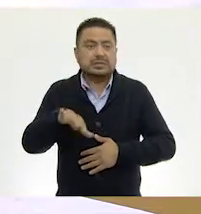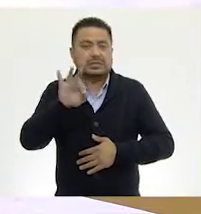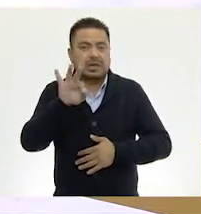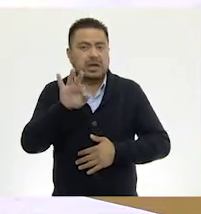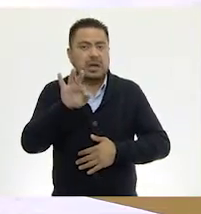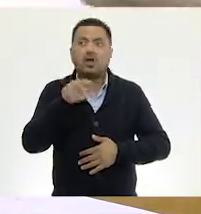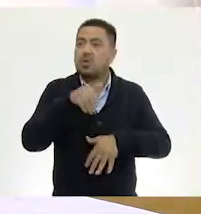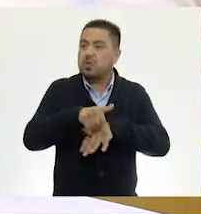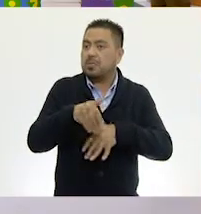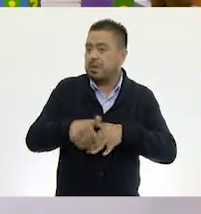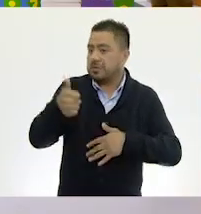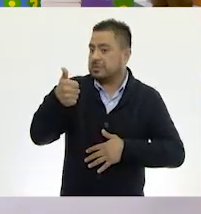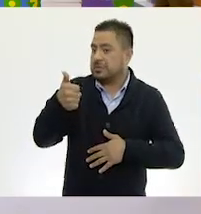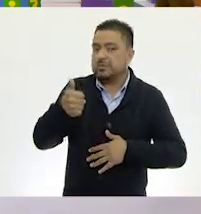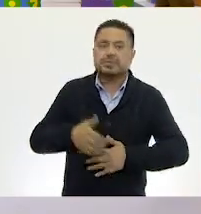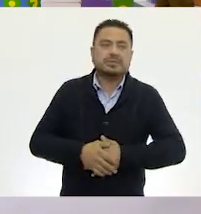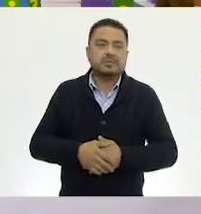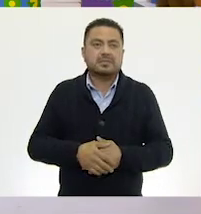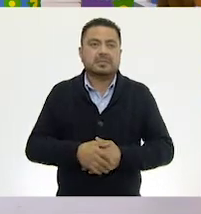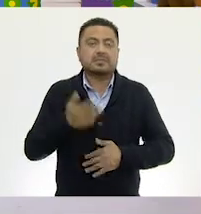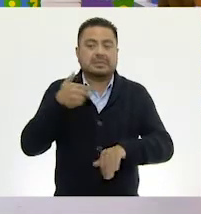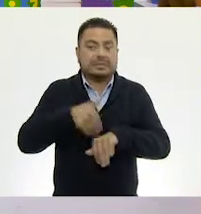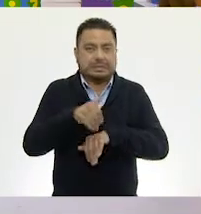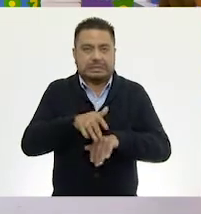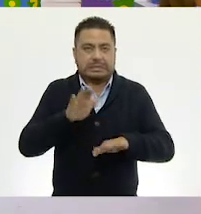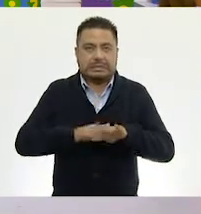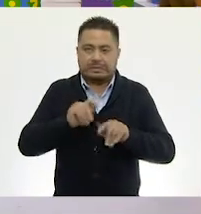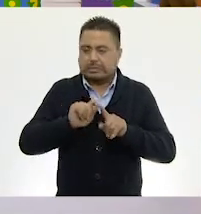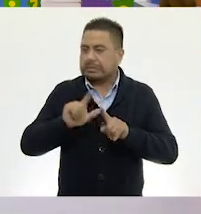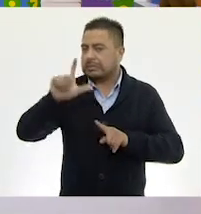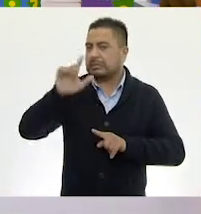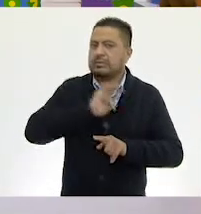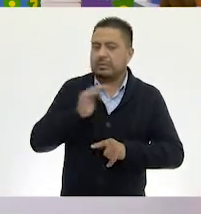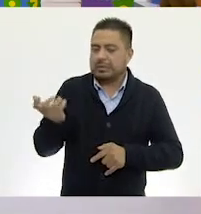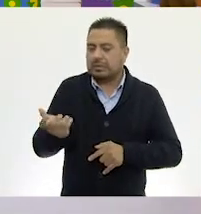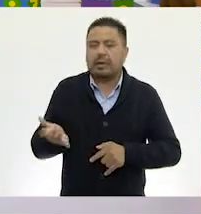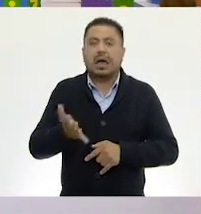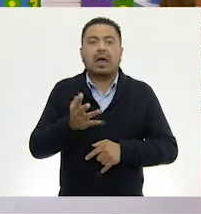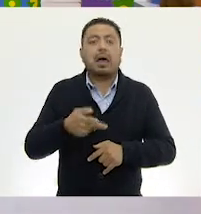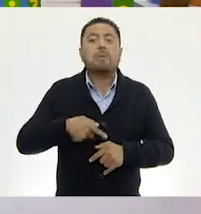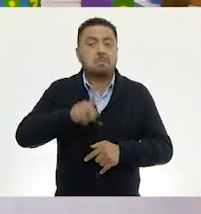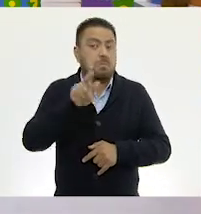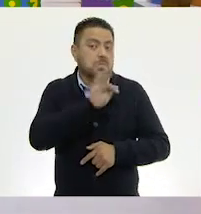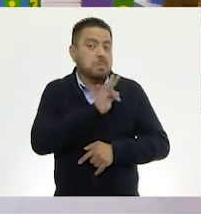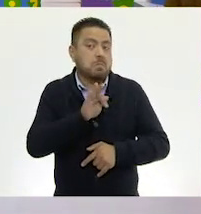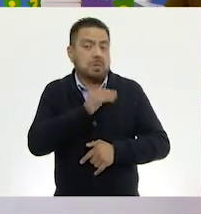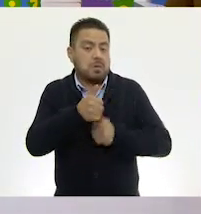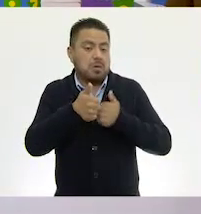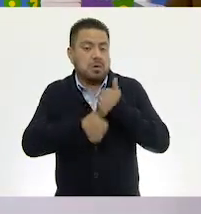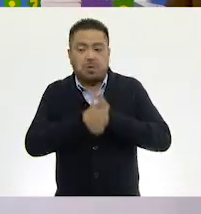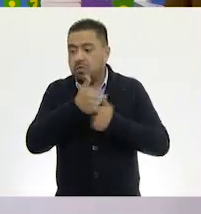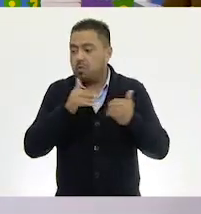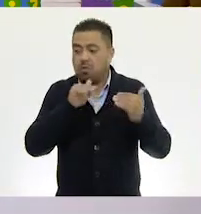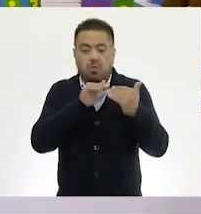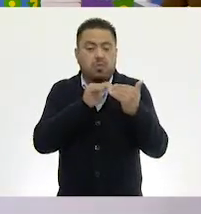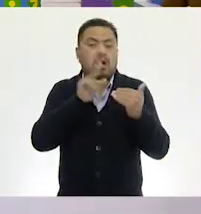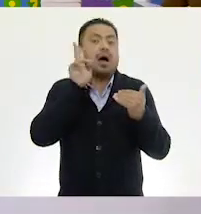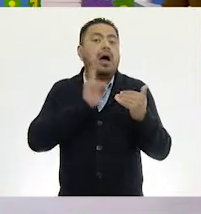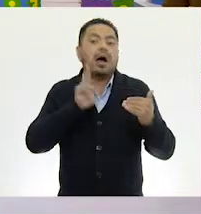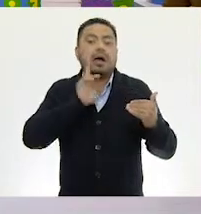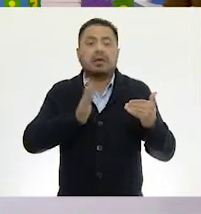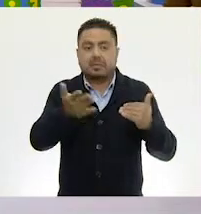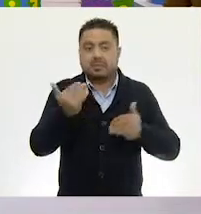Número, número seis. Es el número más grande que te puede salir en el dado. Vamos a ver. Pero podemos empatar. ver. Vamos a ver.